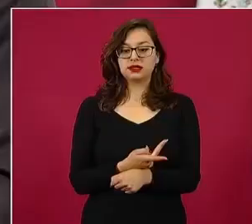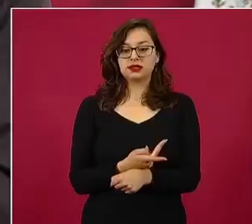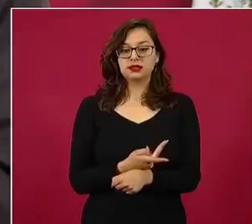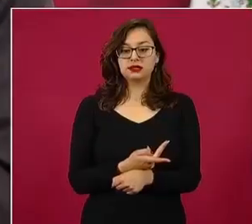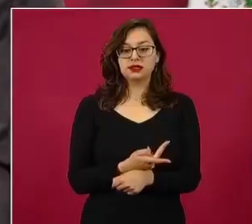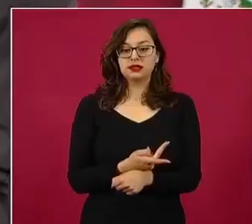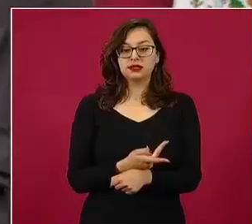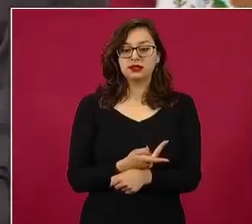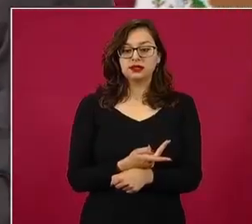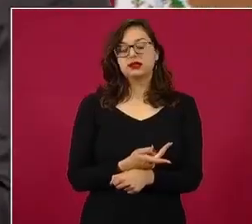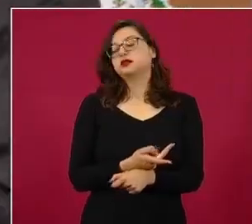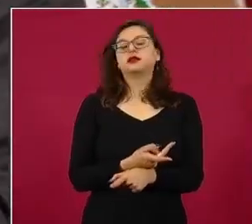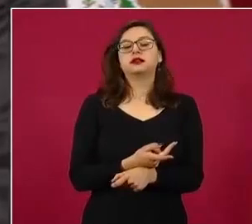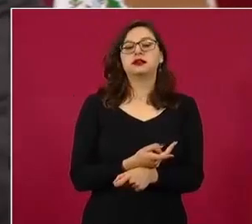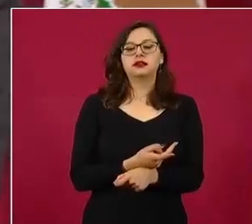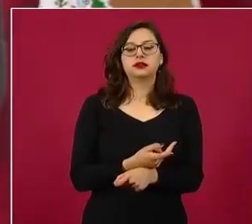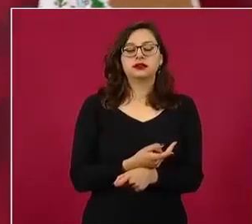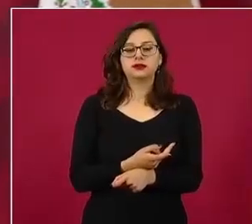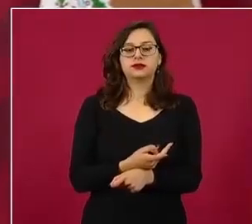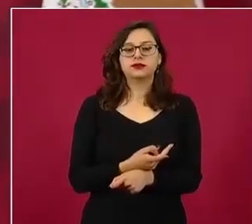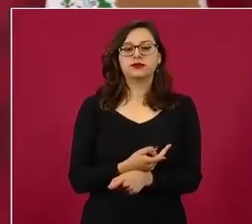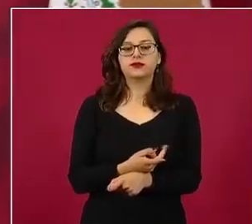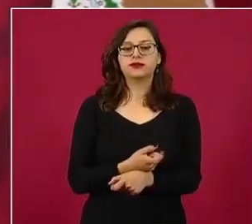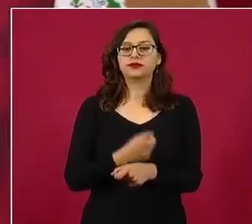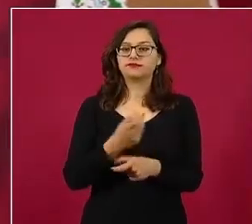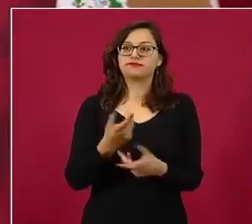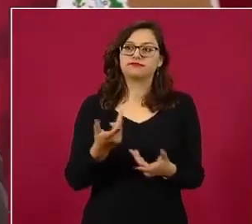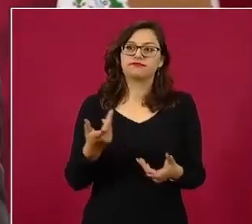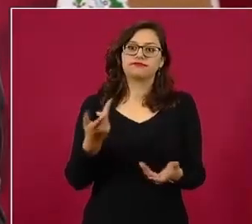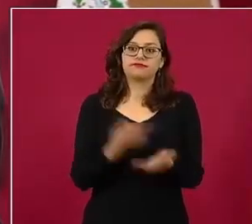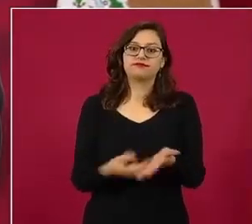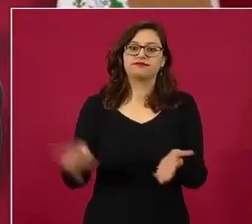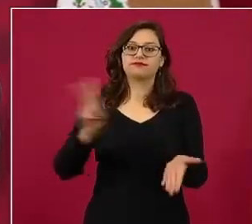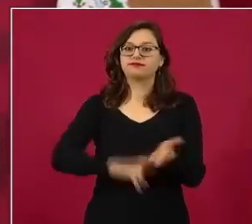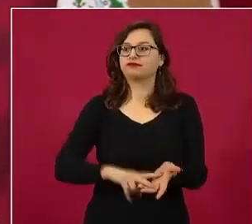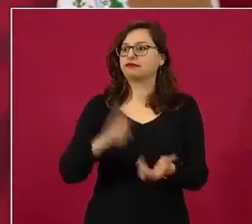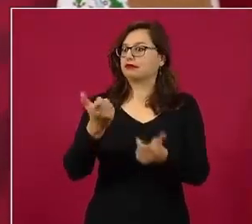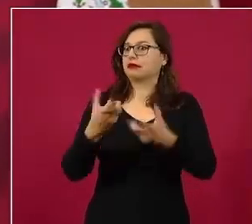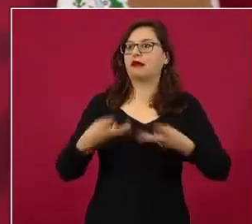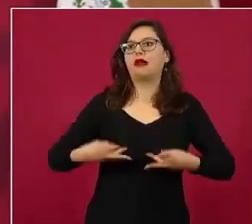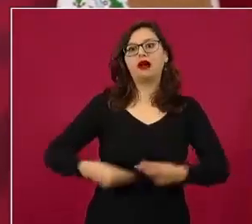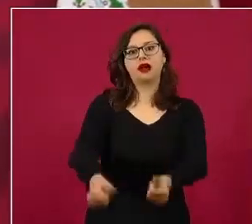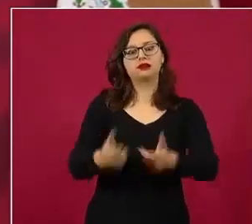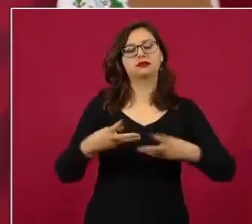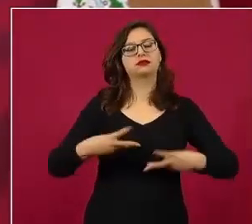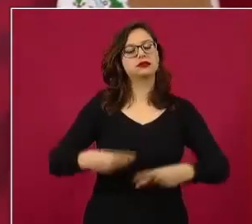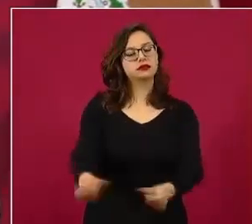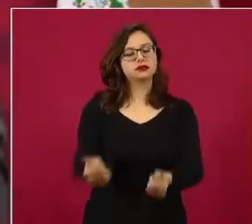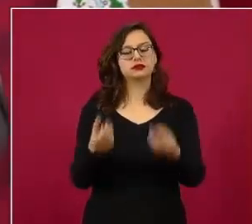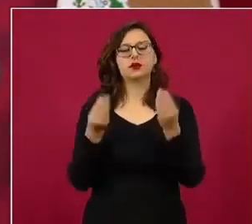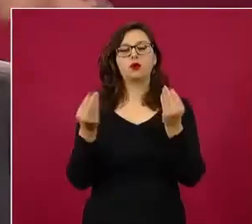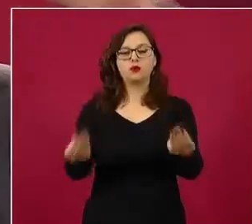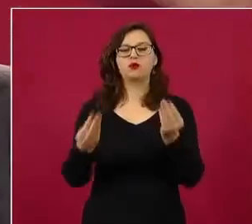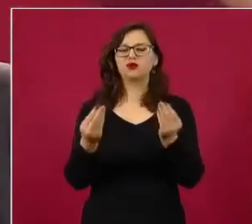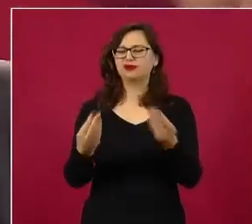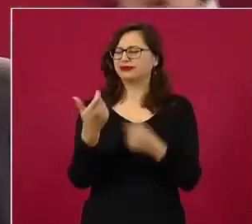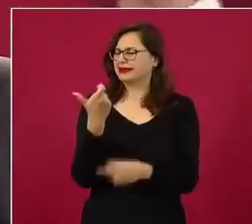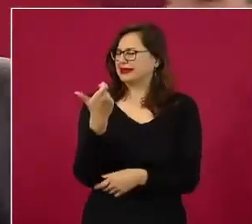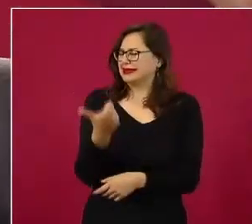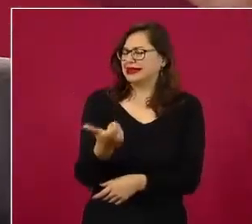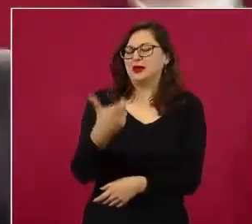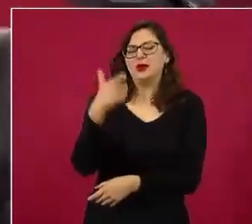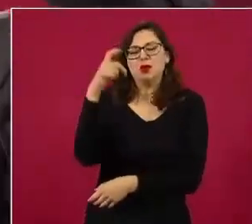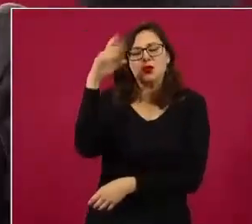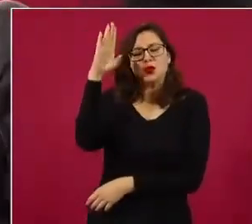sino que cuesta muchísimo mantenerlos, a todos los